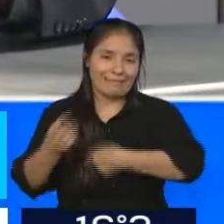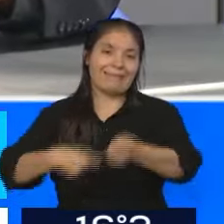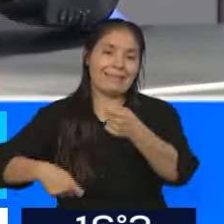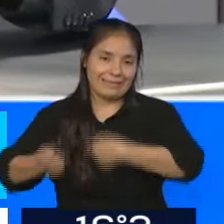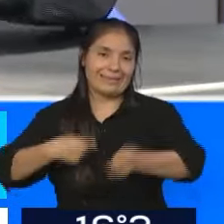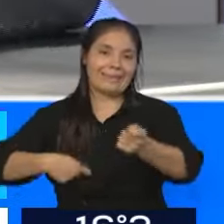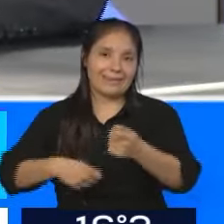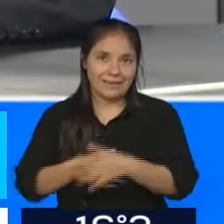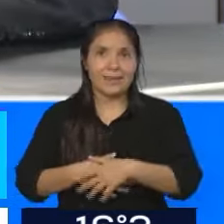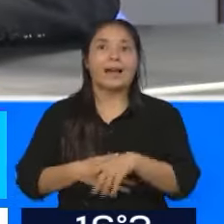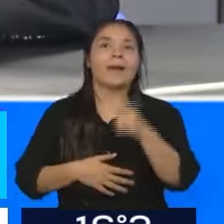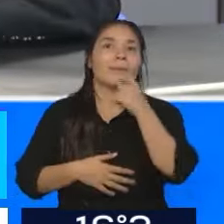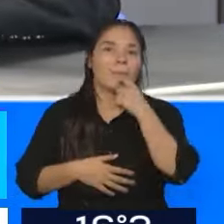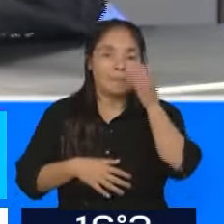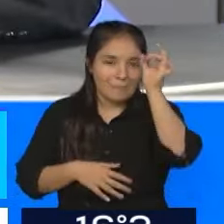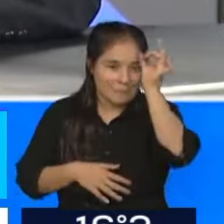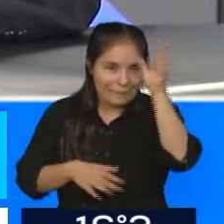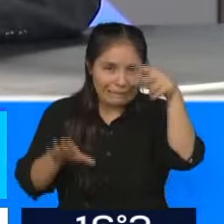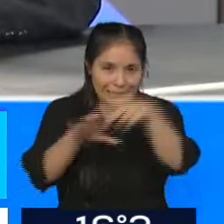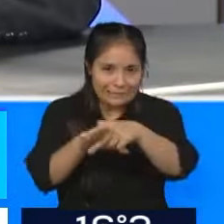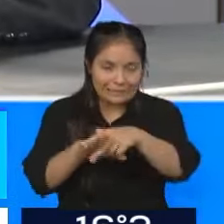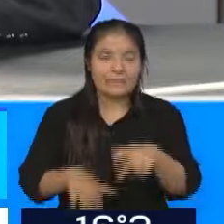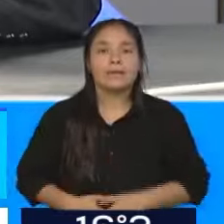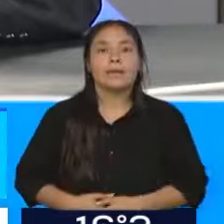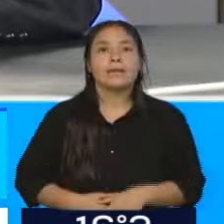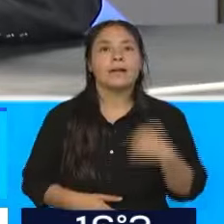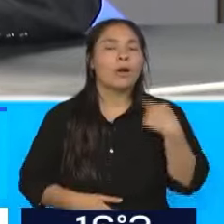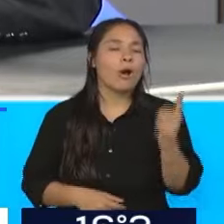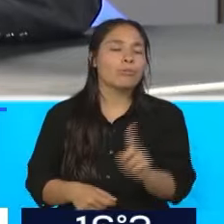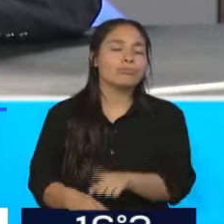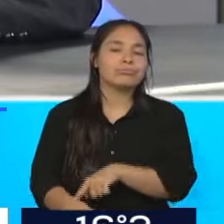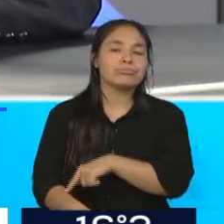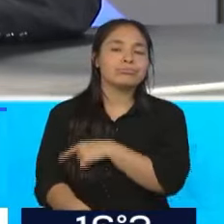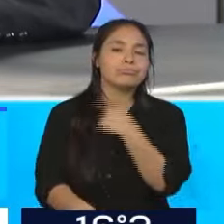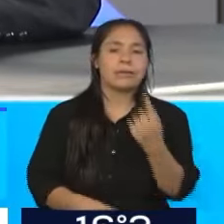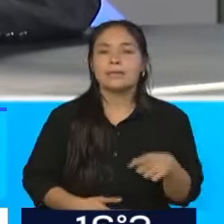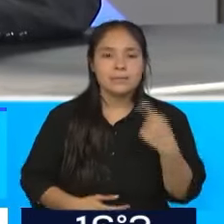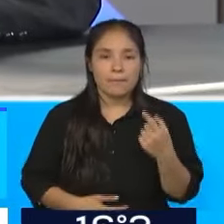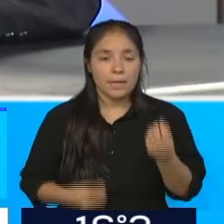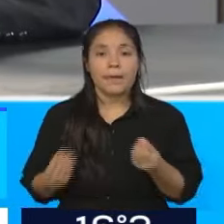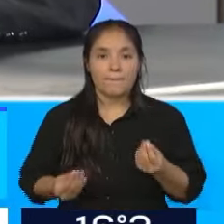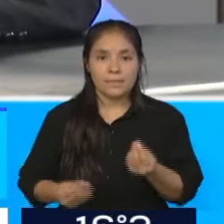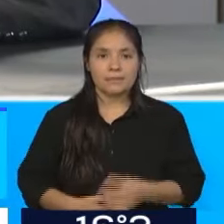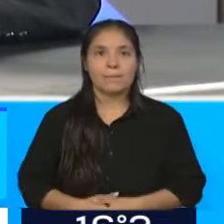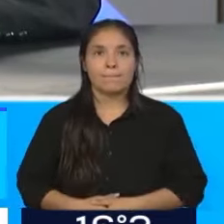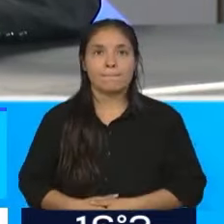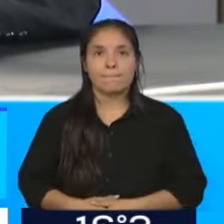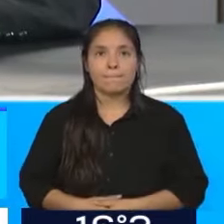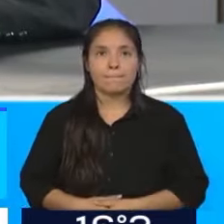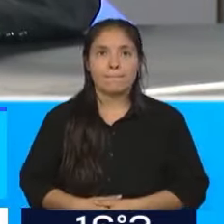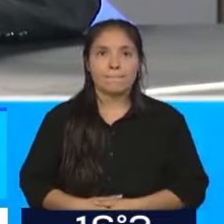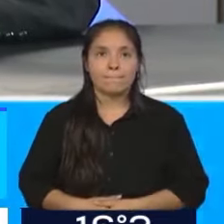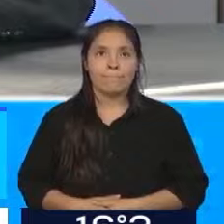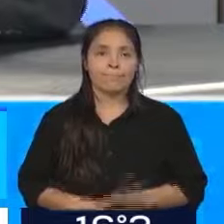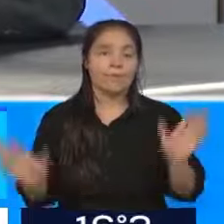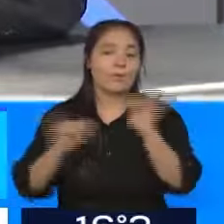¿Para qué? Perdóname, te voy a interrumpir. Dale. Porque habitualmente observamos en